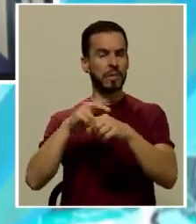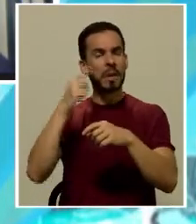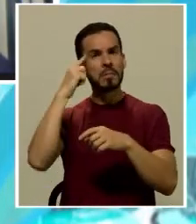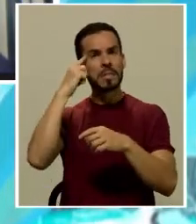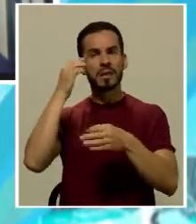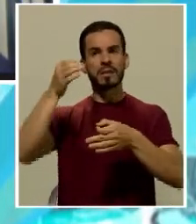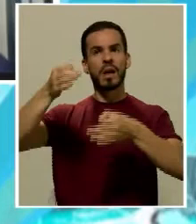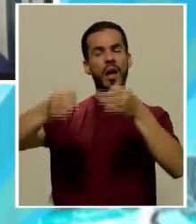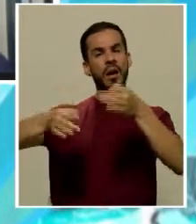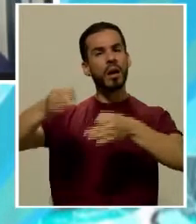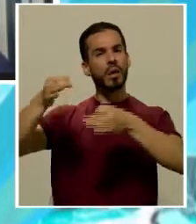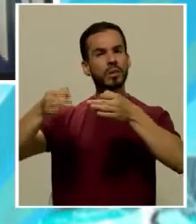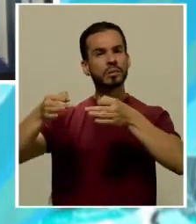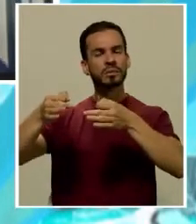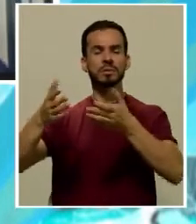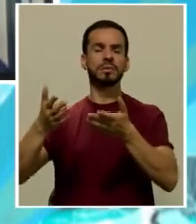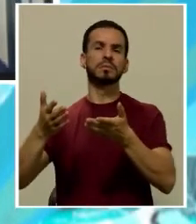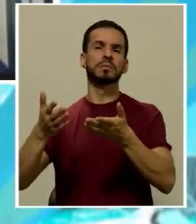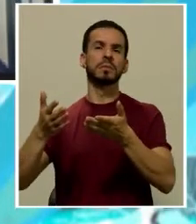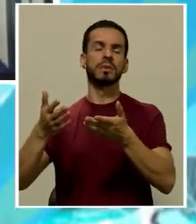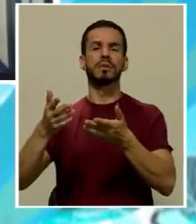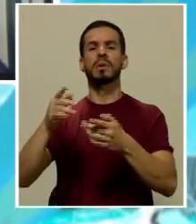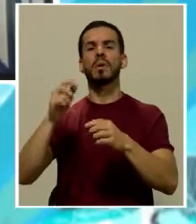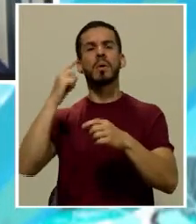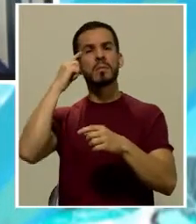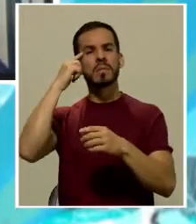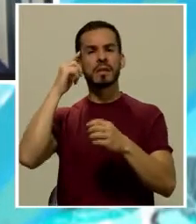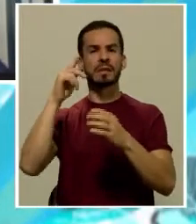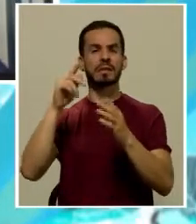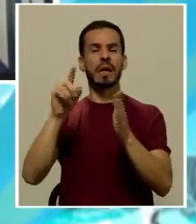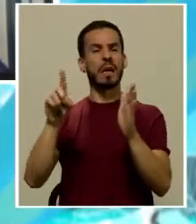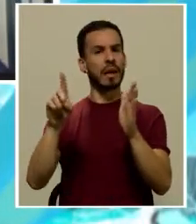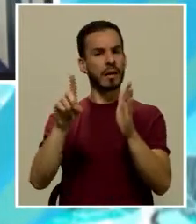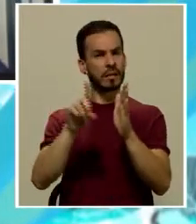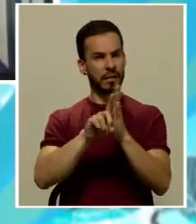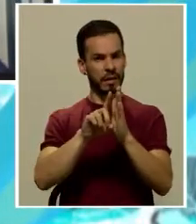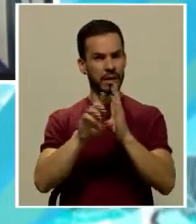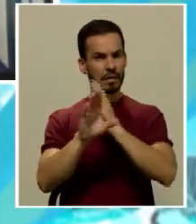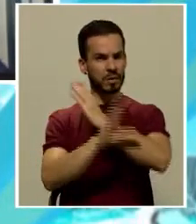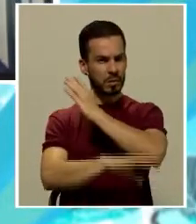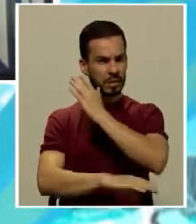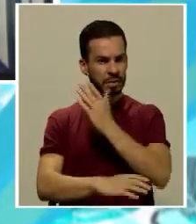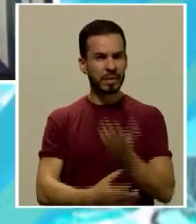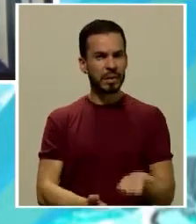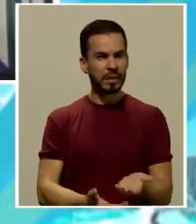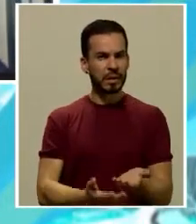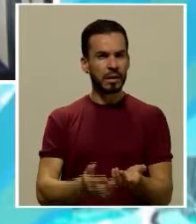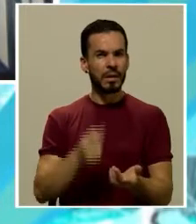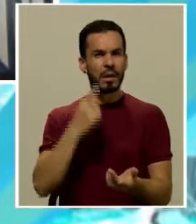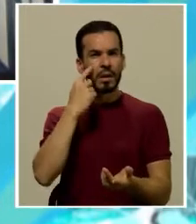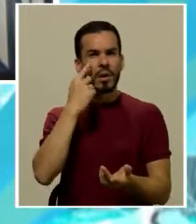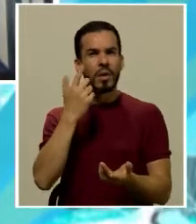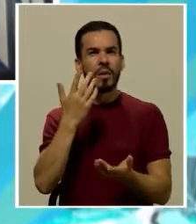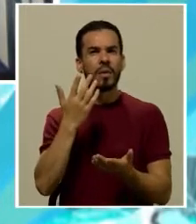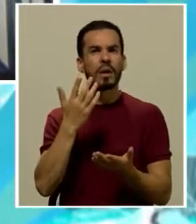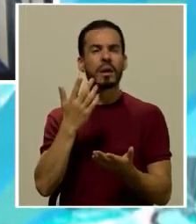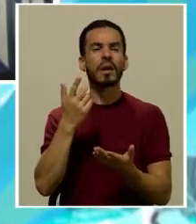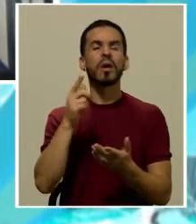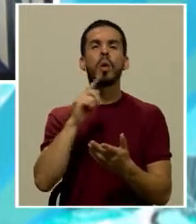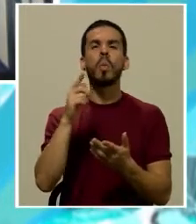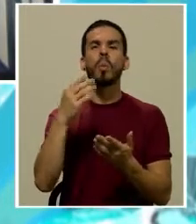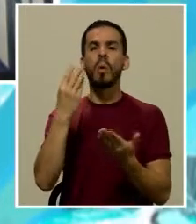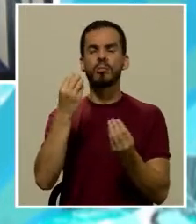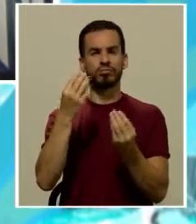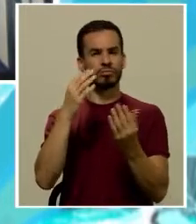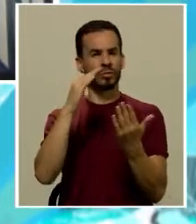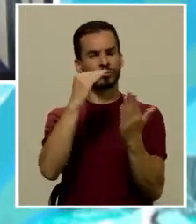justicia o en el derecho penal, lo ve como un montón de normas